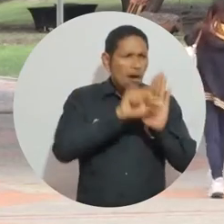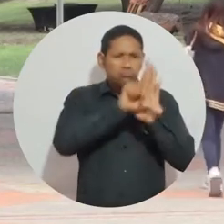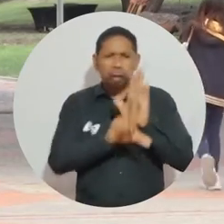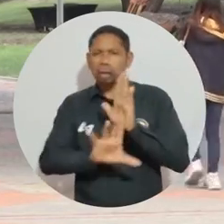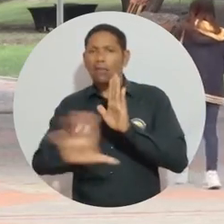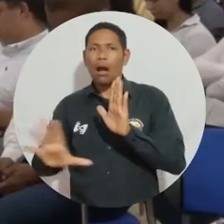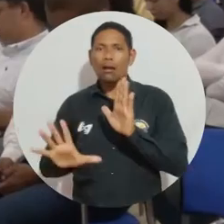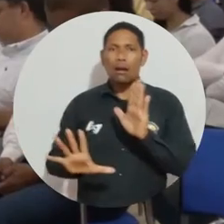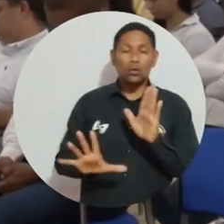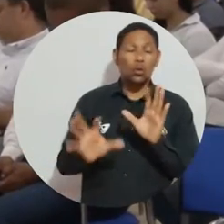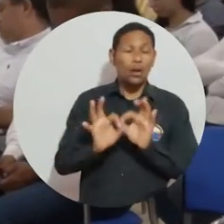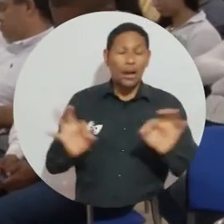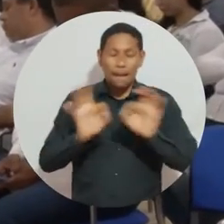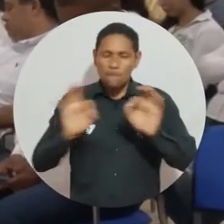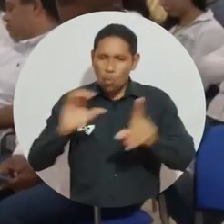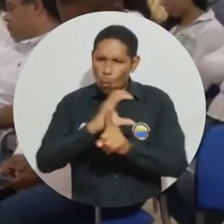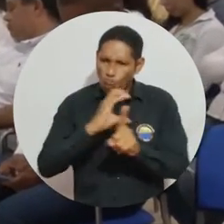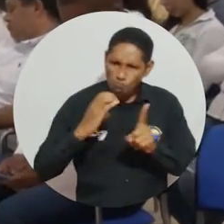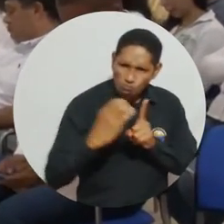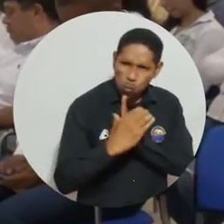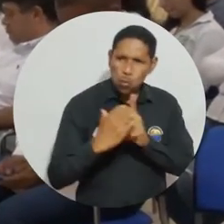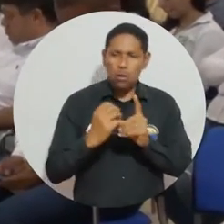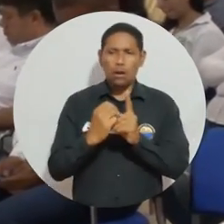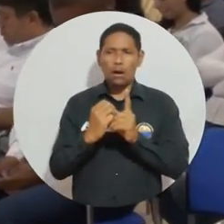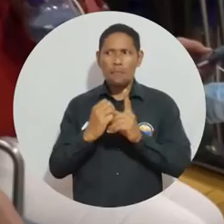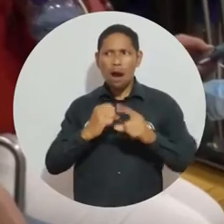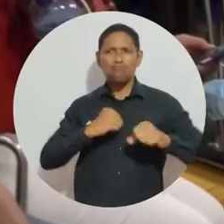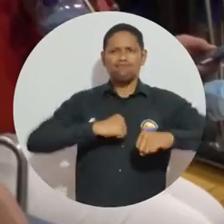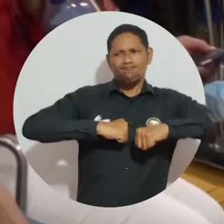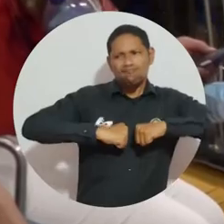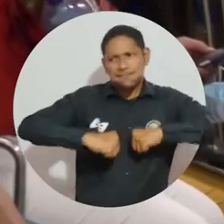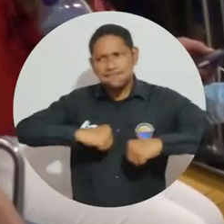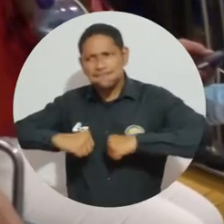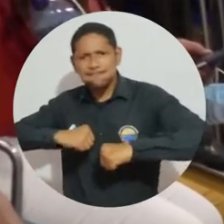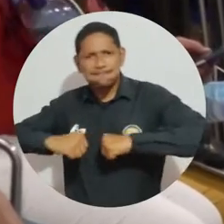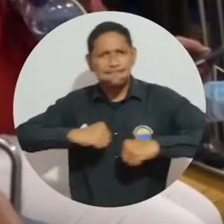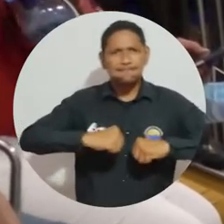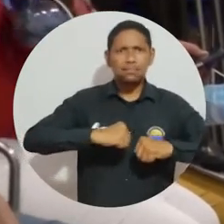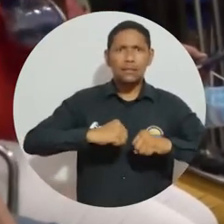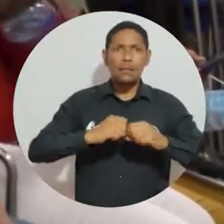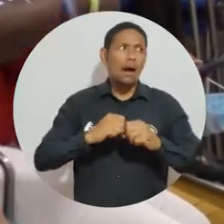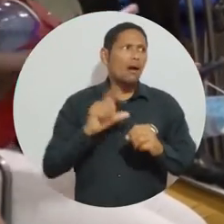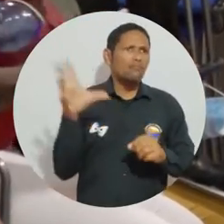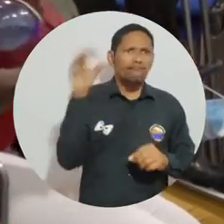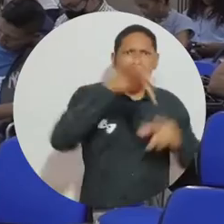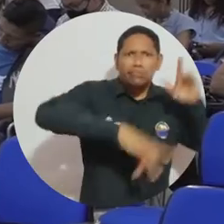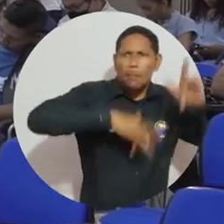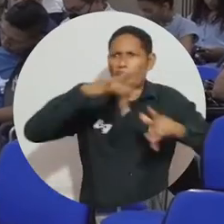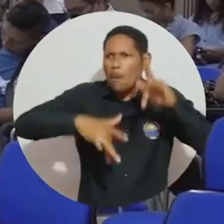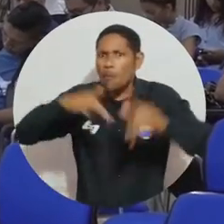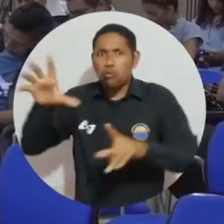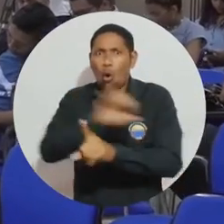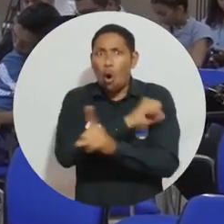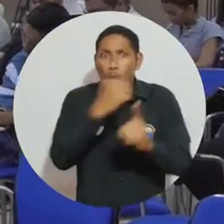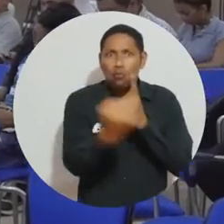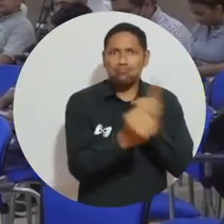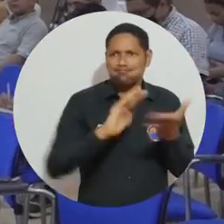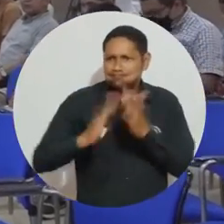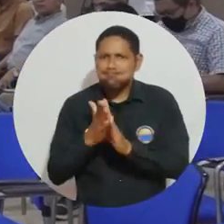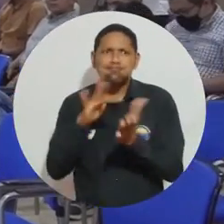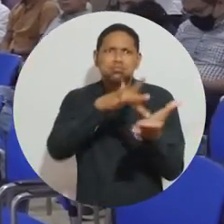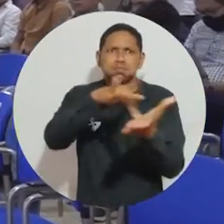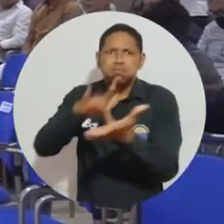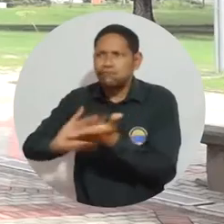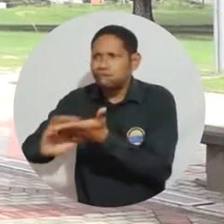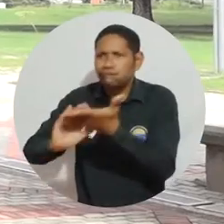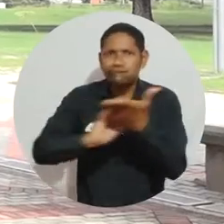normas, sino también de la cultura, de la acción, de la participación de la sociedad, de